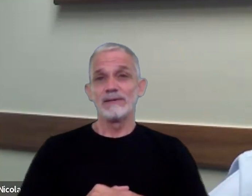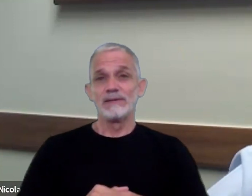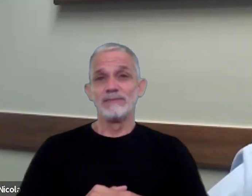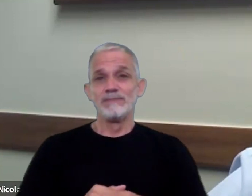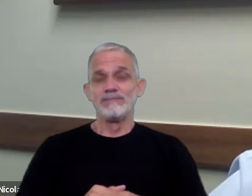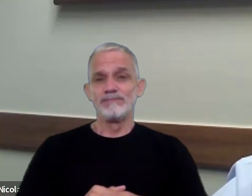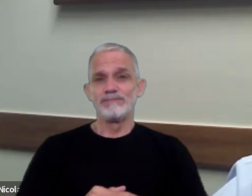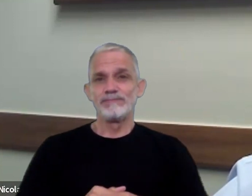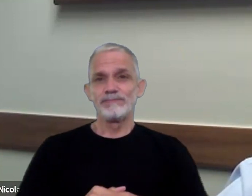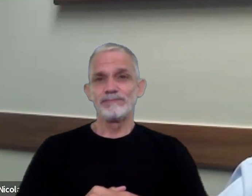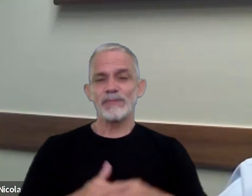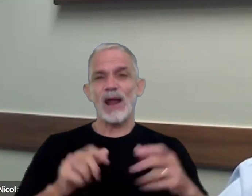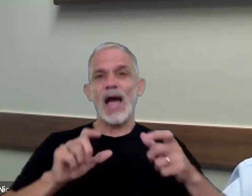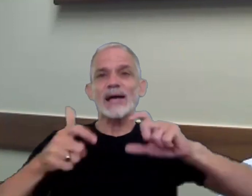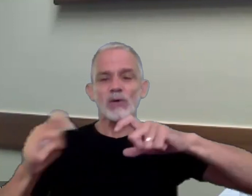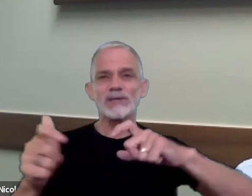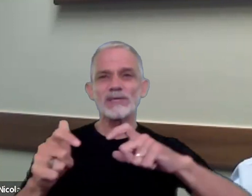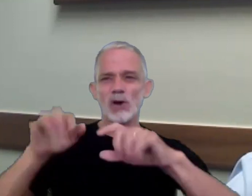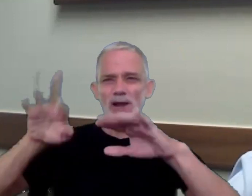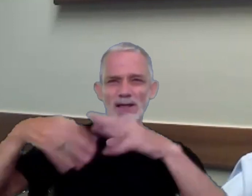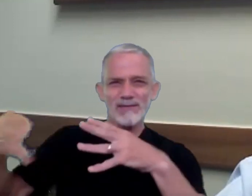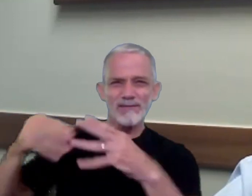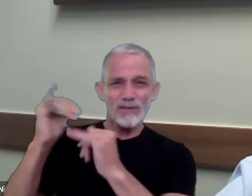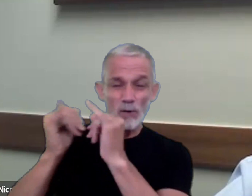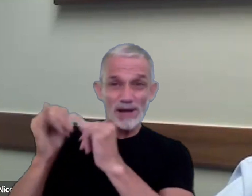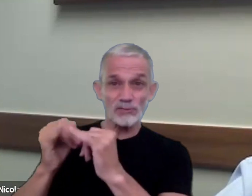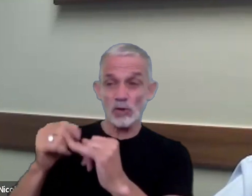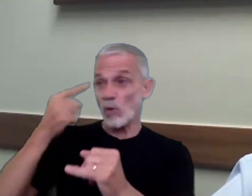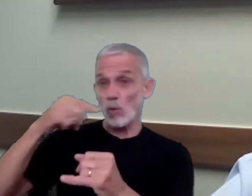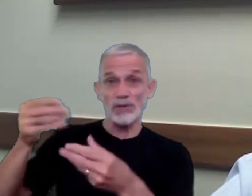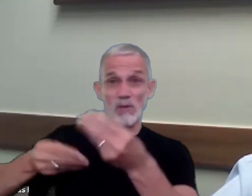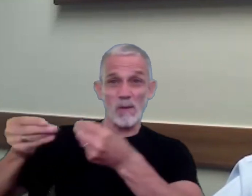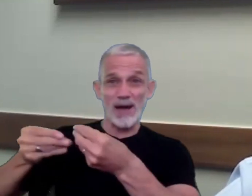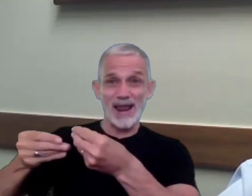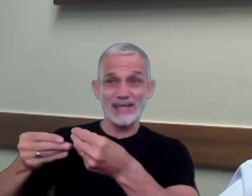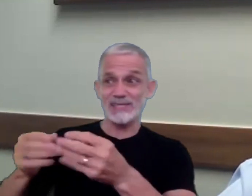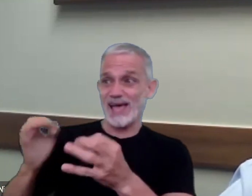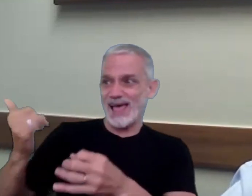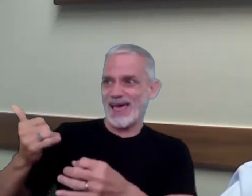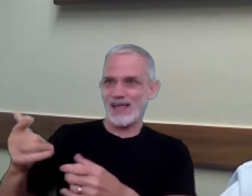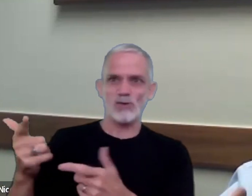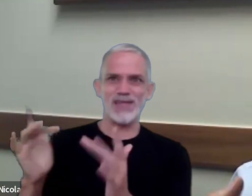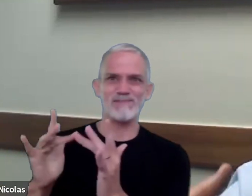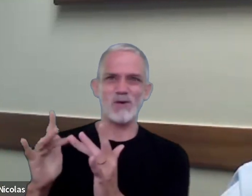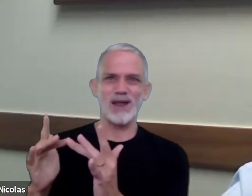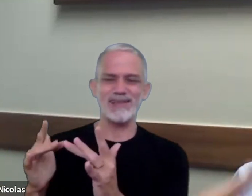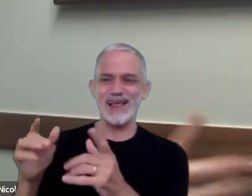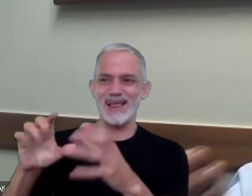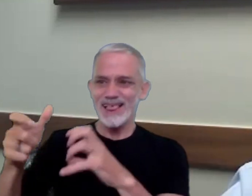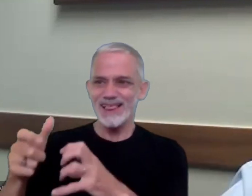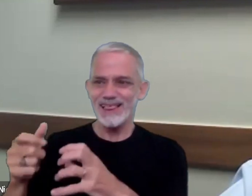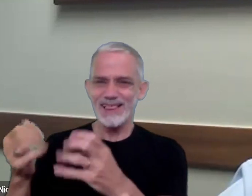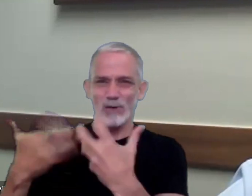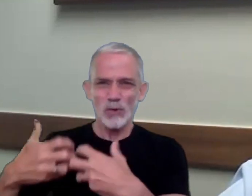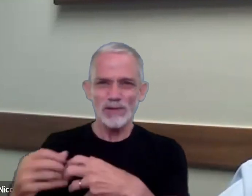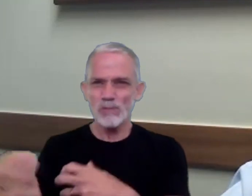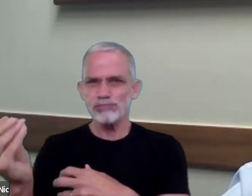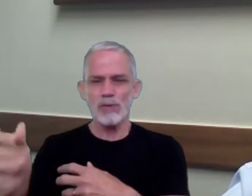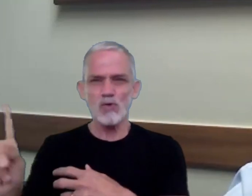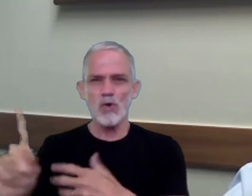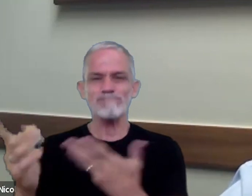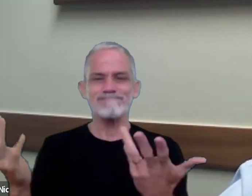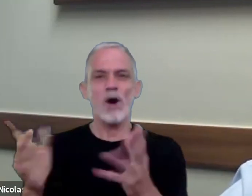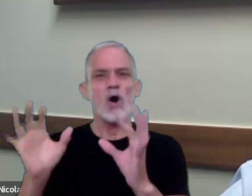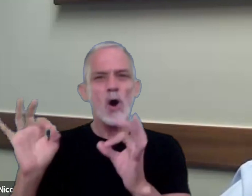en las actualizaciones de la base de datos los últimos balances no siempre están disponibles o tal vez no están disponibles en su